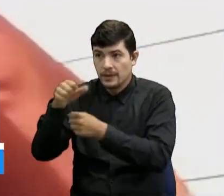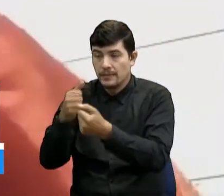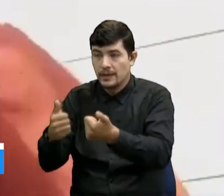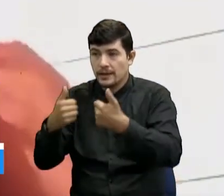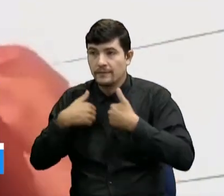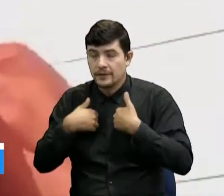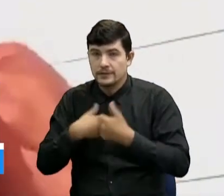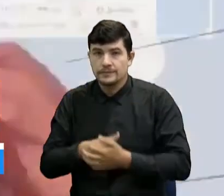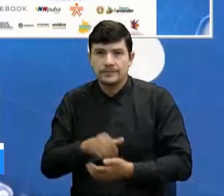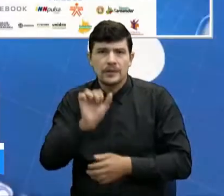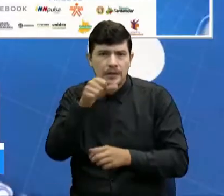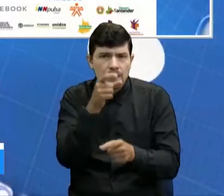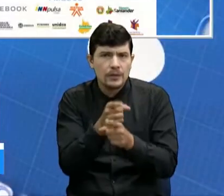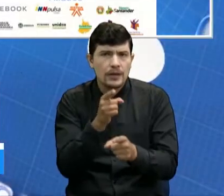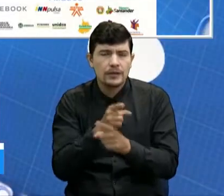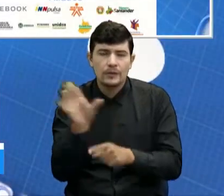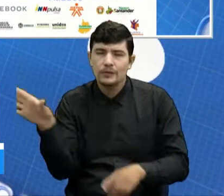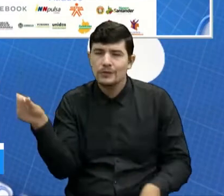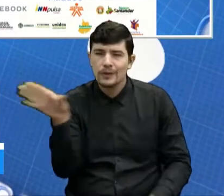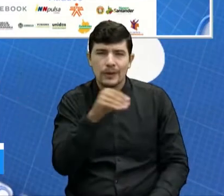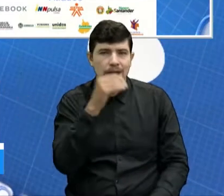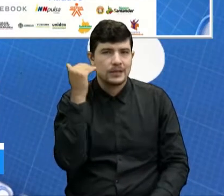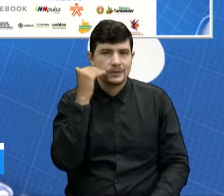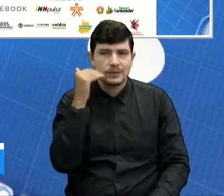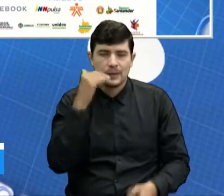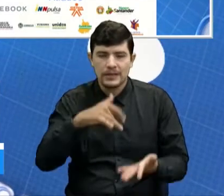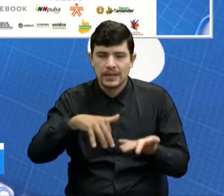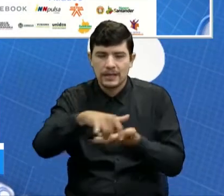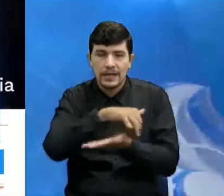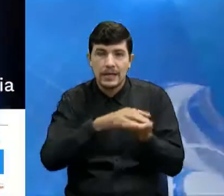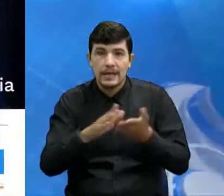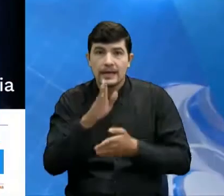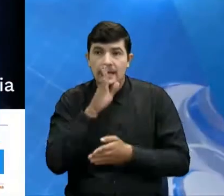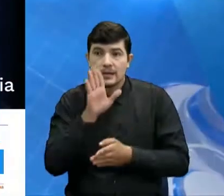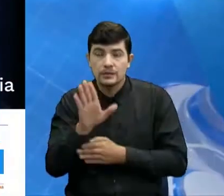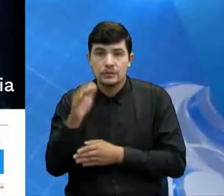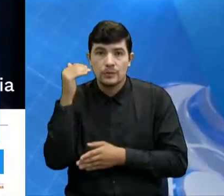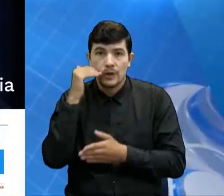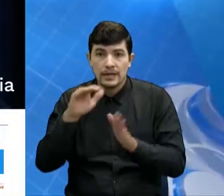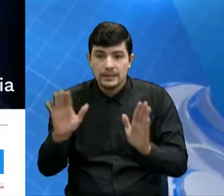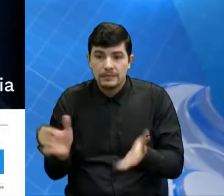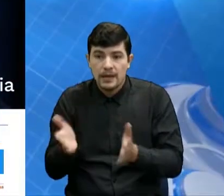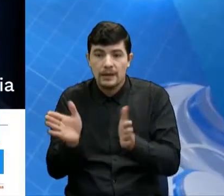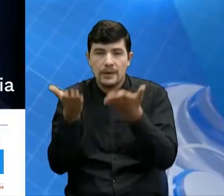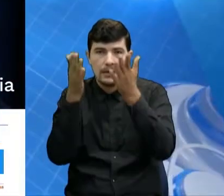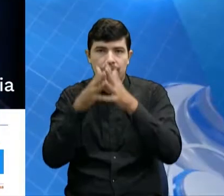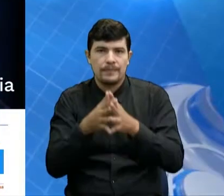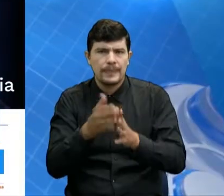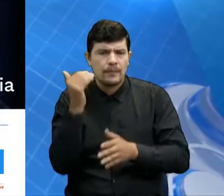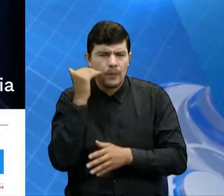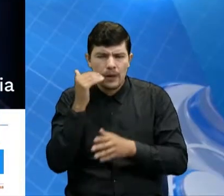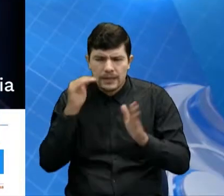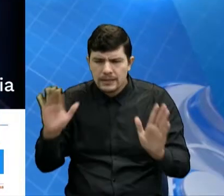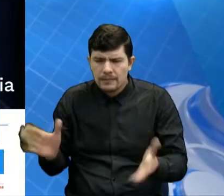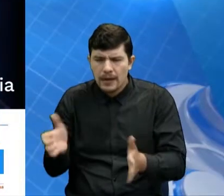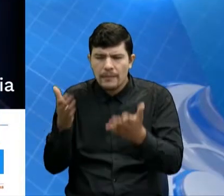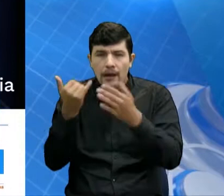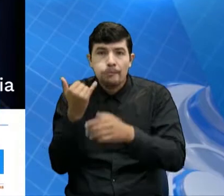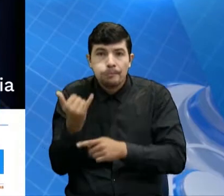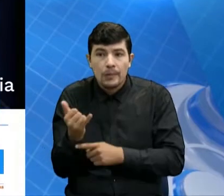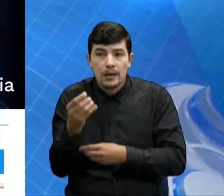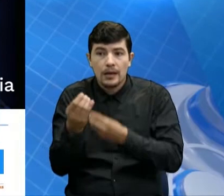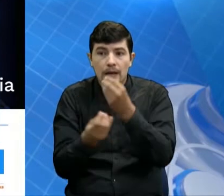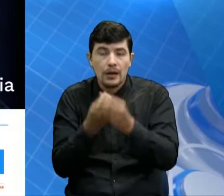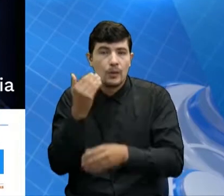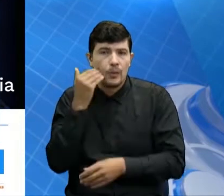Bueno, es para todas las mujeres santanderianas, en especial para las mujeres emprendedoras. Esto se va a realizar el